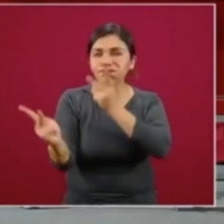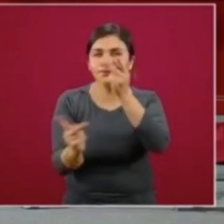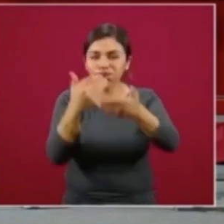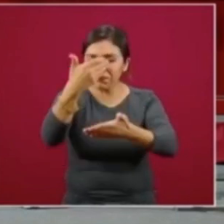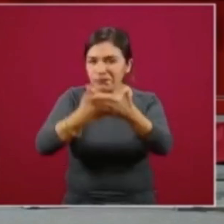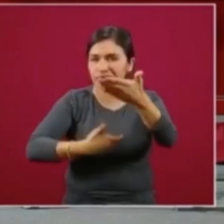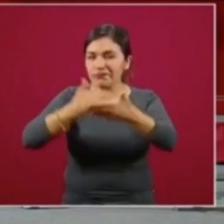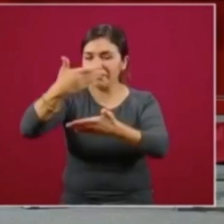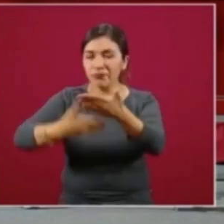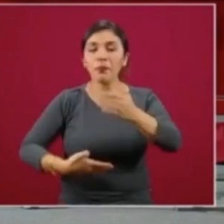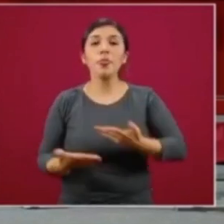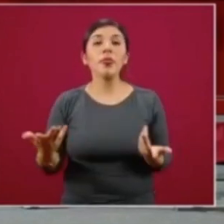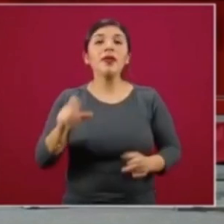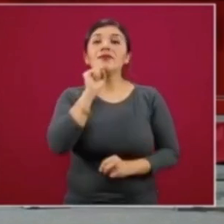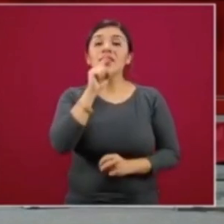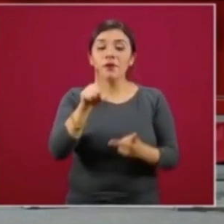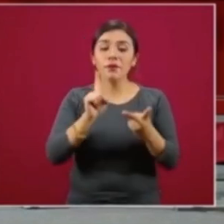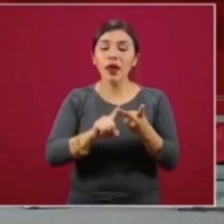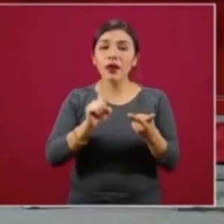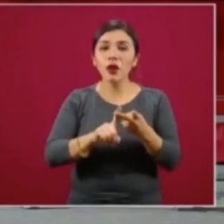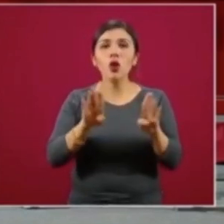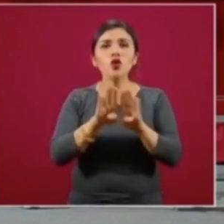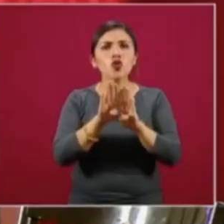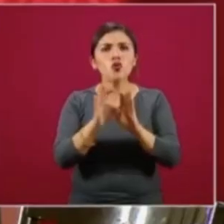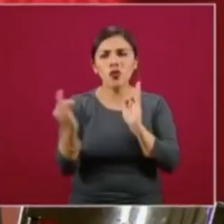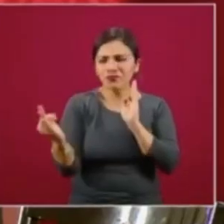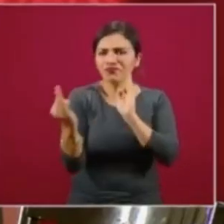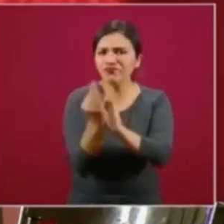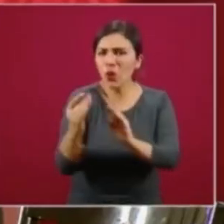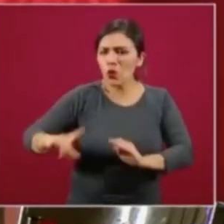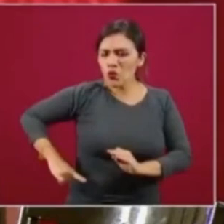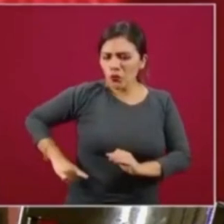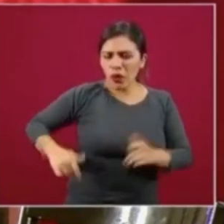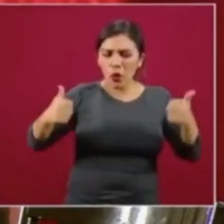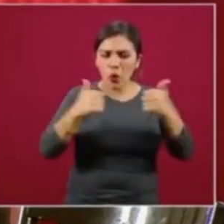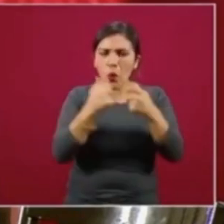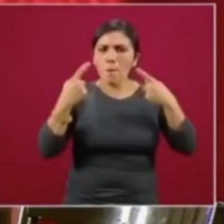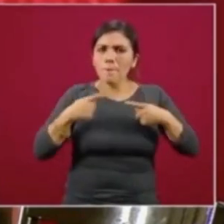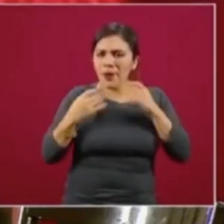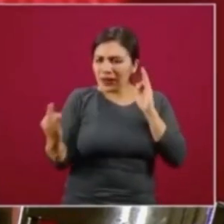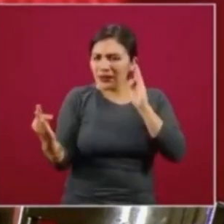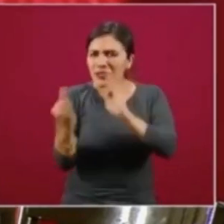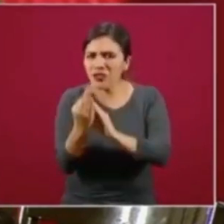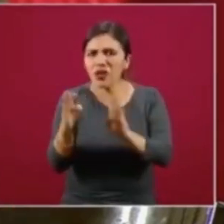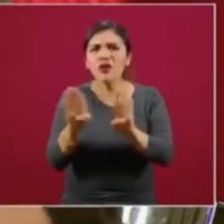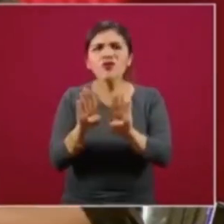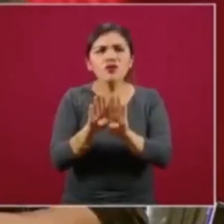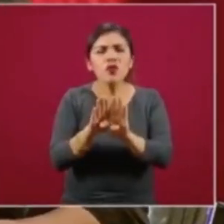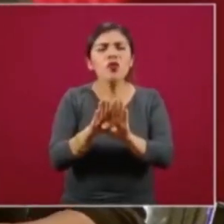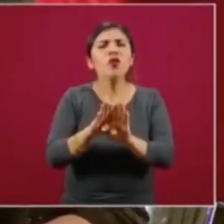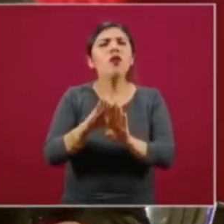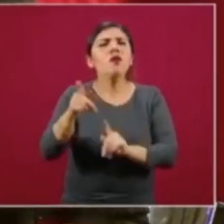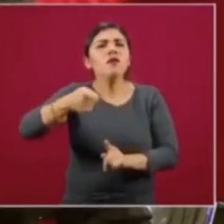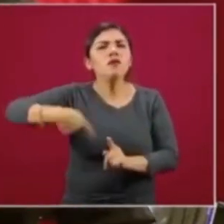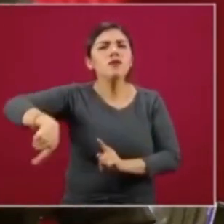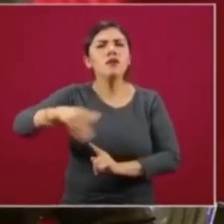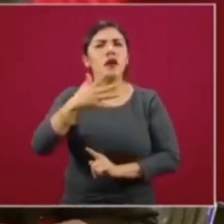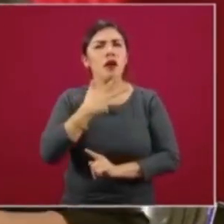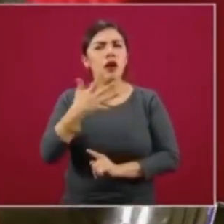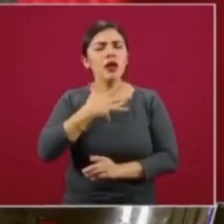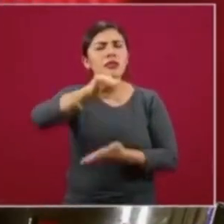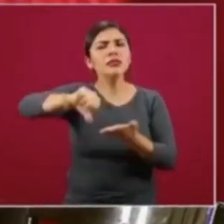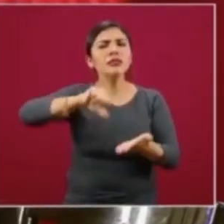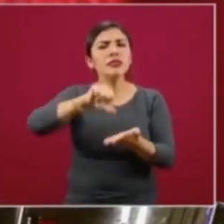Y también en la estrategia de acercar el gobierno a la gente, el hecho de contar con los